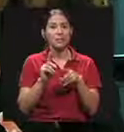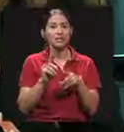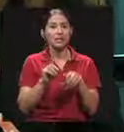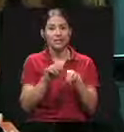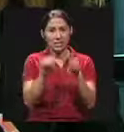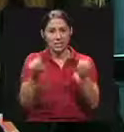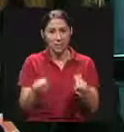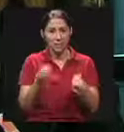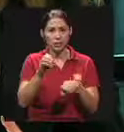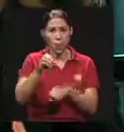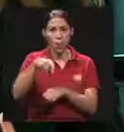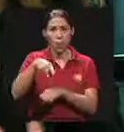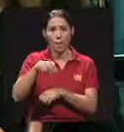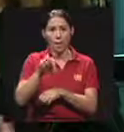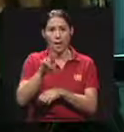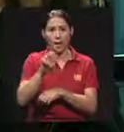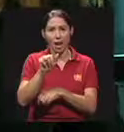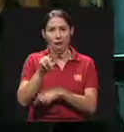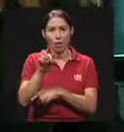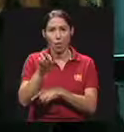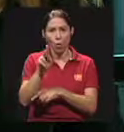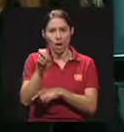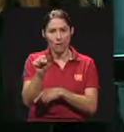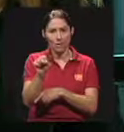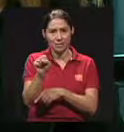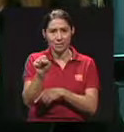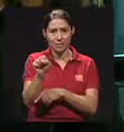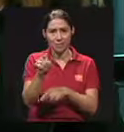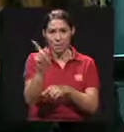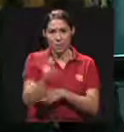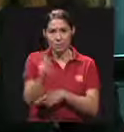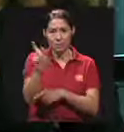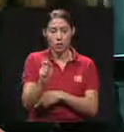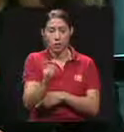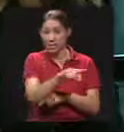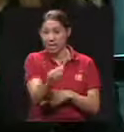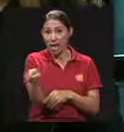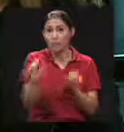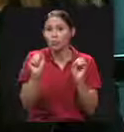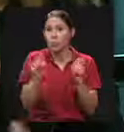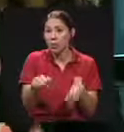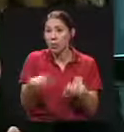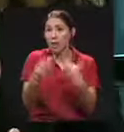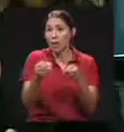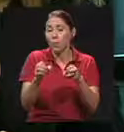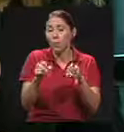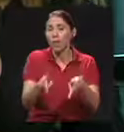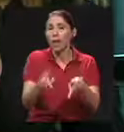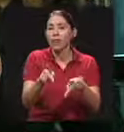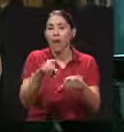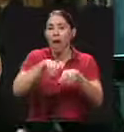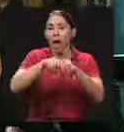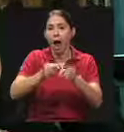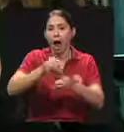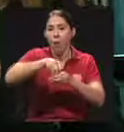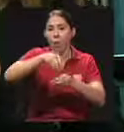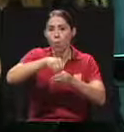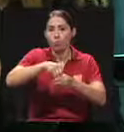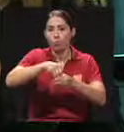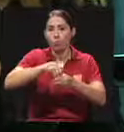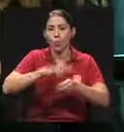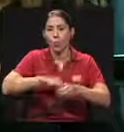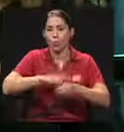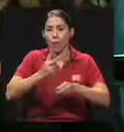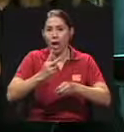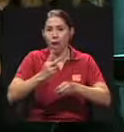pueden brindar esta chance a la gente de optar por un ahorro complementario voluntario, ¿cuáles son las